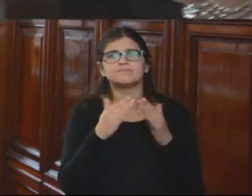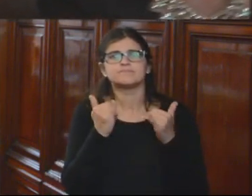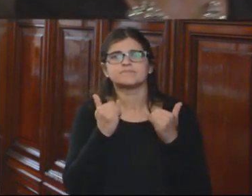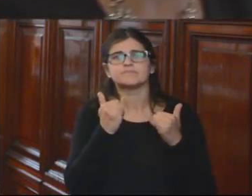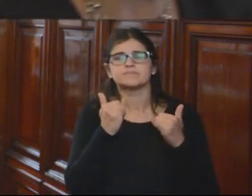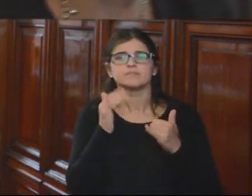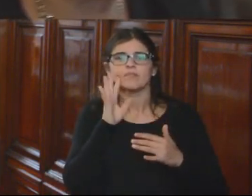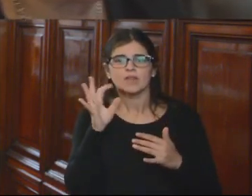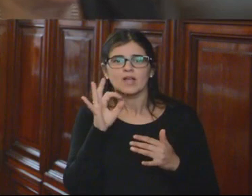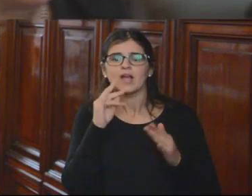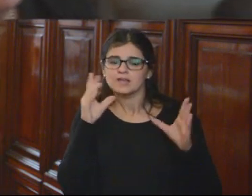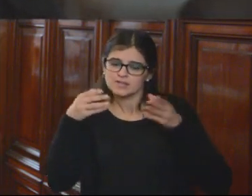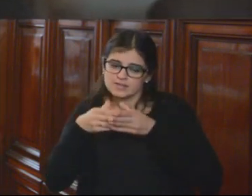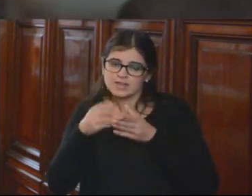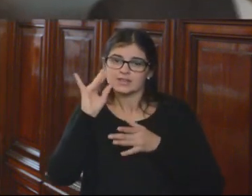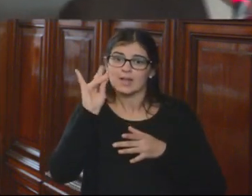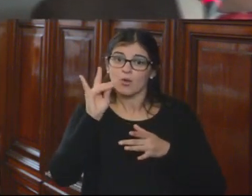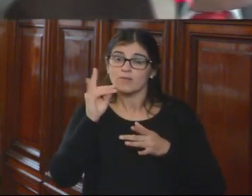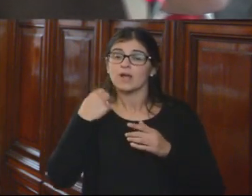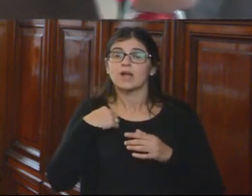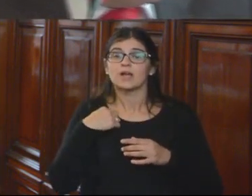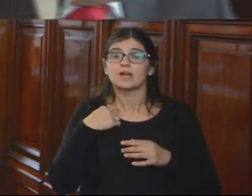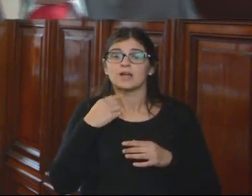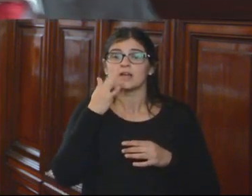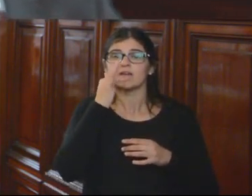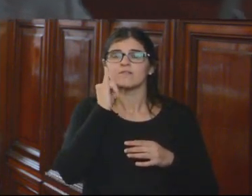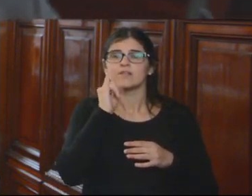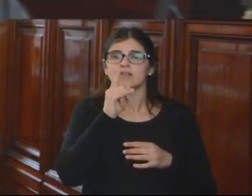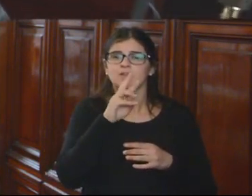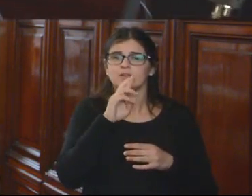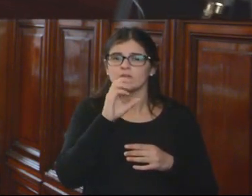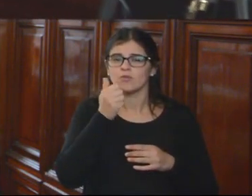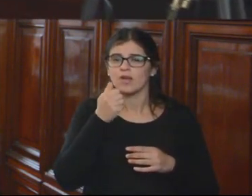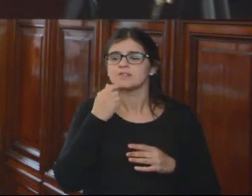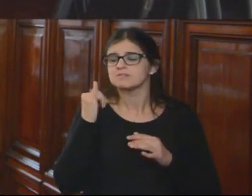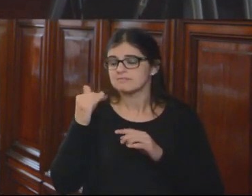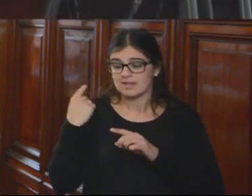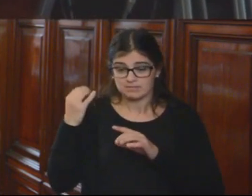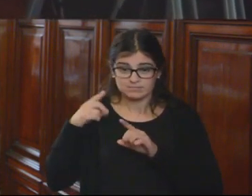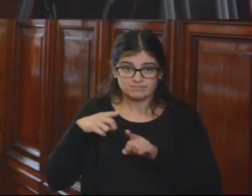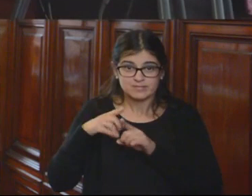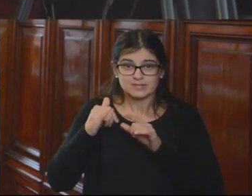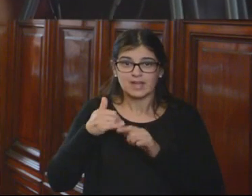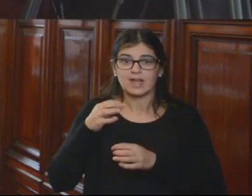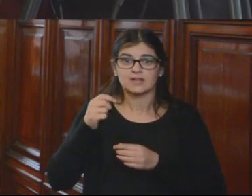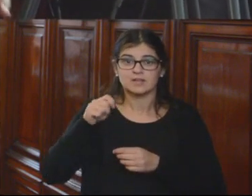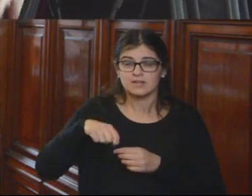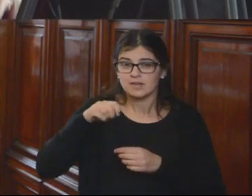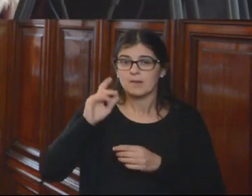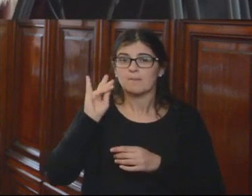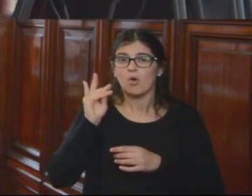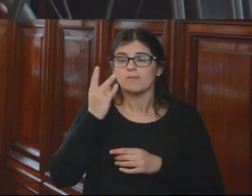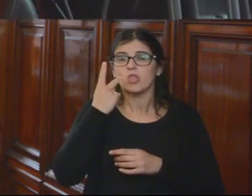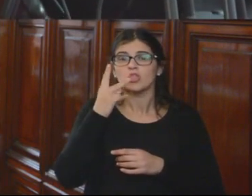Gracias a la delegación de Bolivia. Les habla el doctor Emerson Figueroa Morales, juez de carrera. Hice el Instituto de la Judicatura de Bolivia en el año